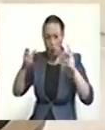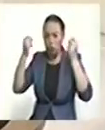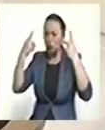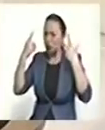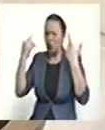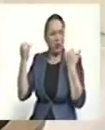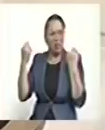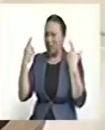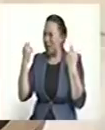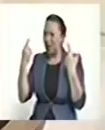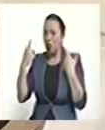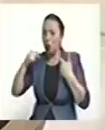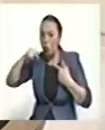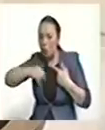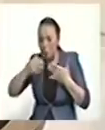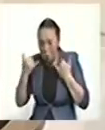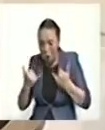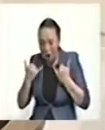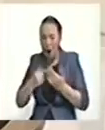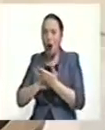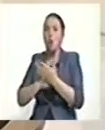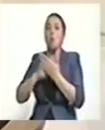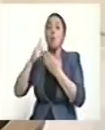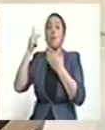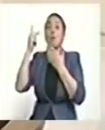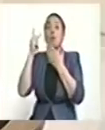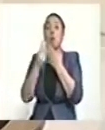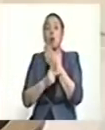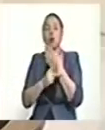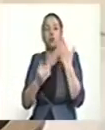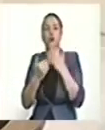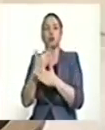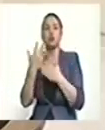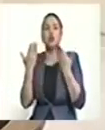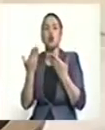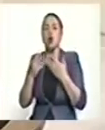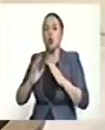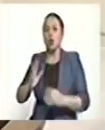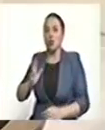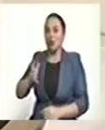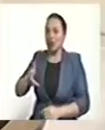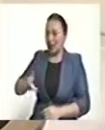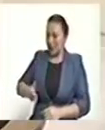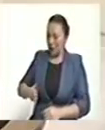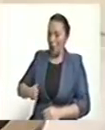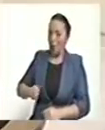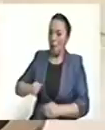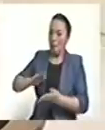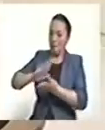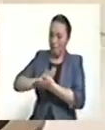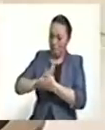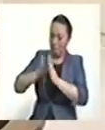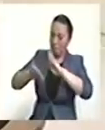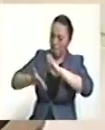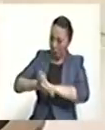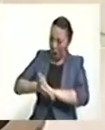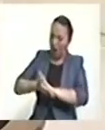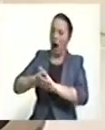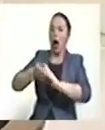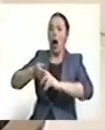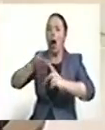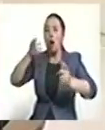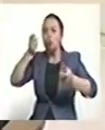acá se esté presentando un proyecto donde empieza a hacer una descripción de la paz y dice que la paz negociada